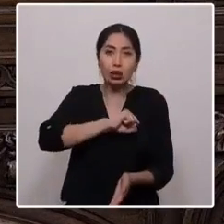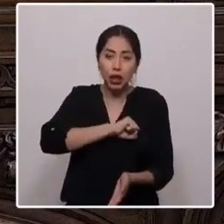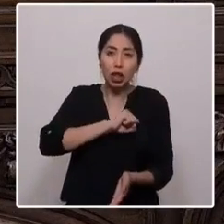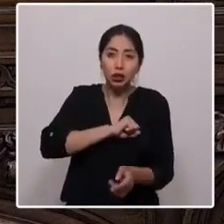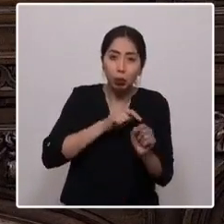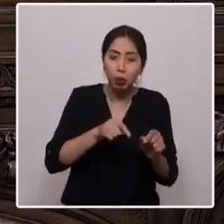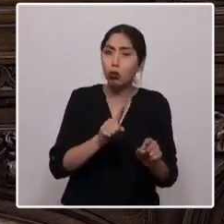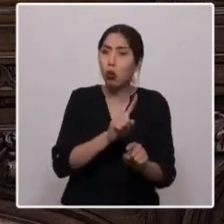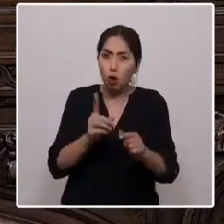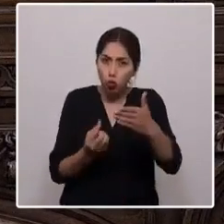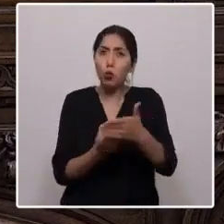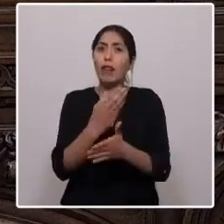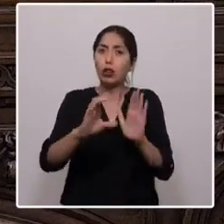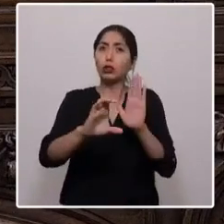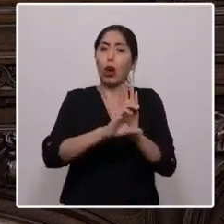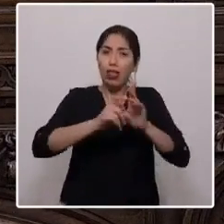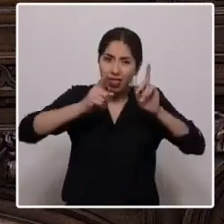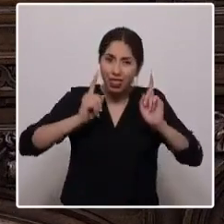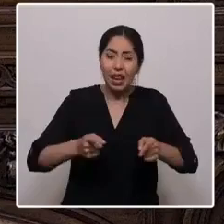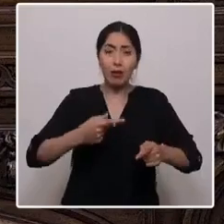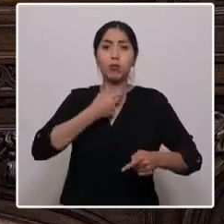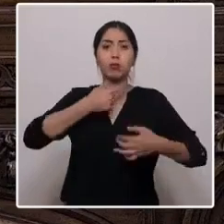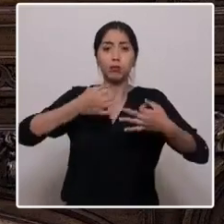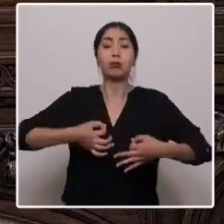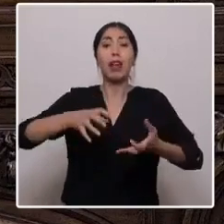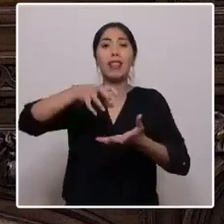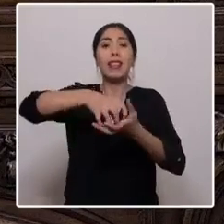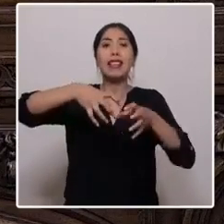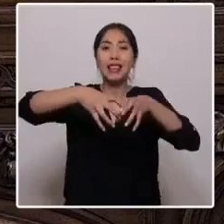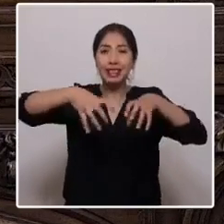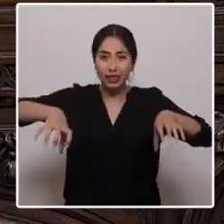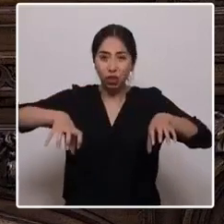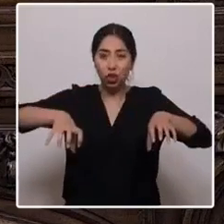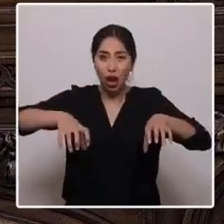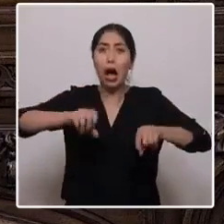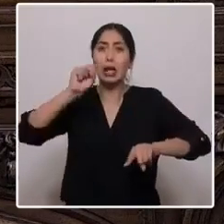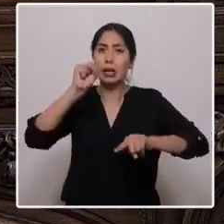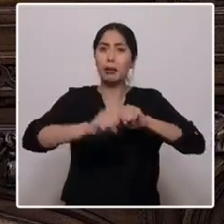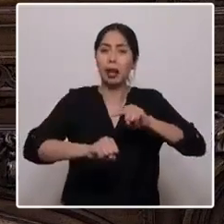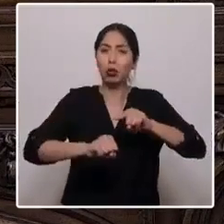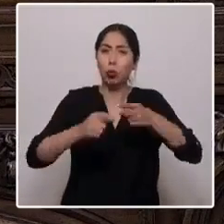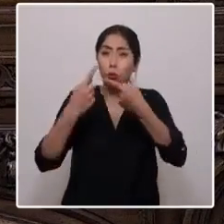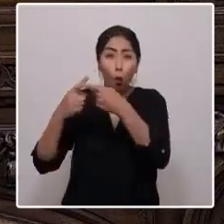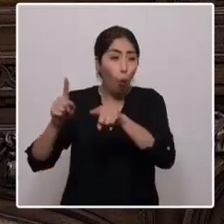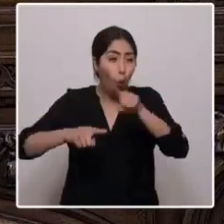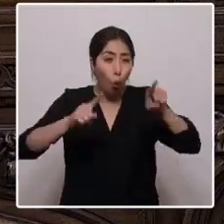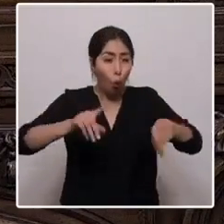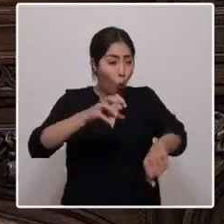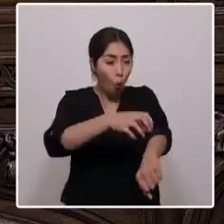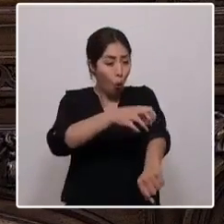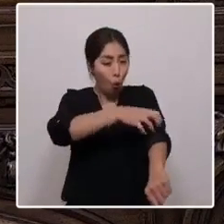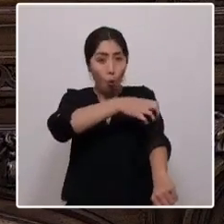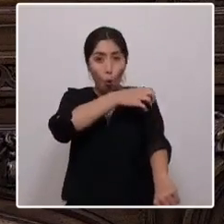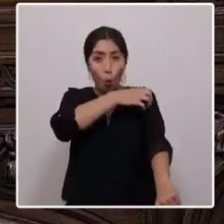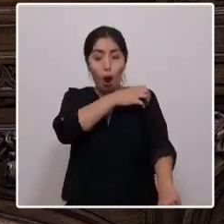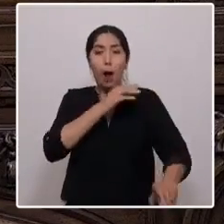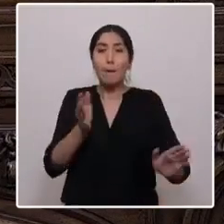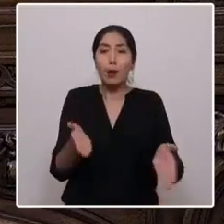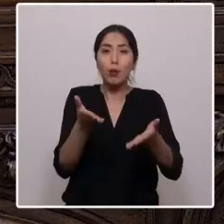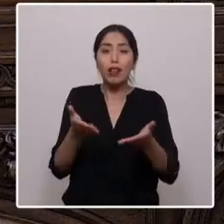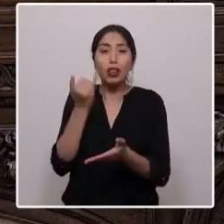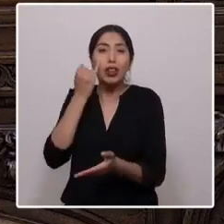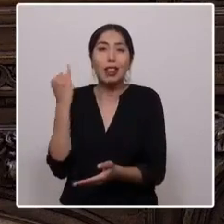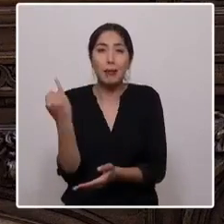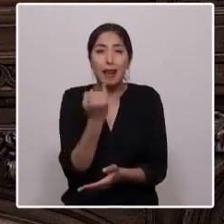garantizar una descentralización efectiva, reconociendo la rica diversidad de nuestros territorios y promoviendo su autonomía, equidad y